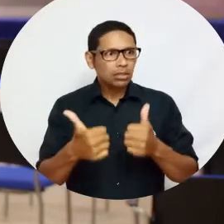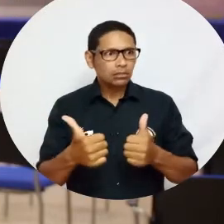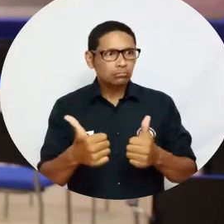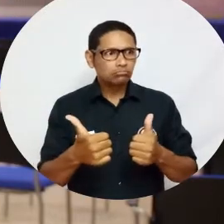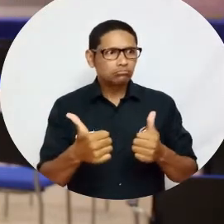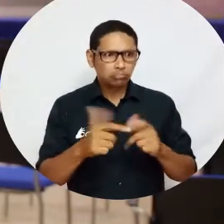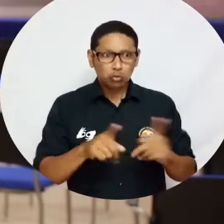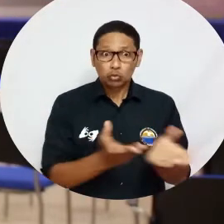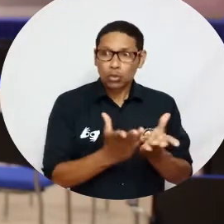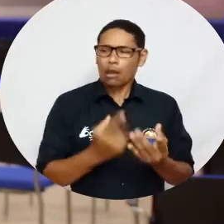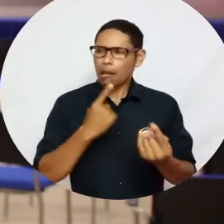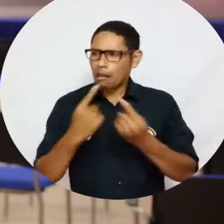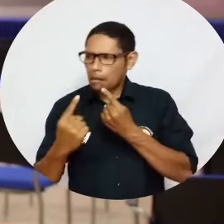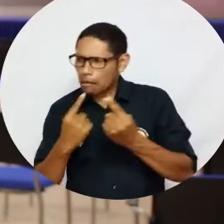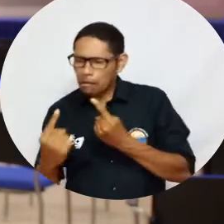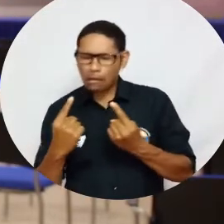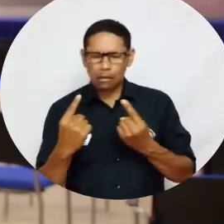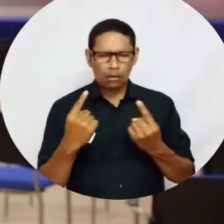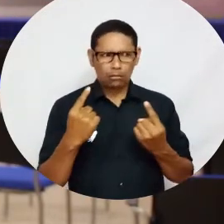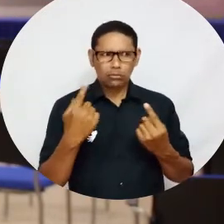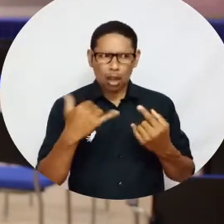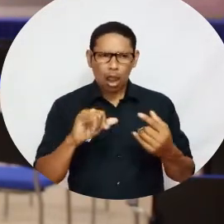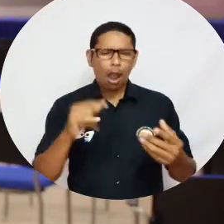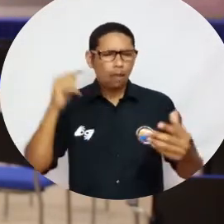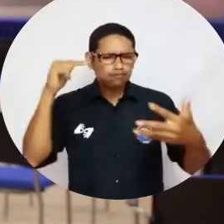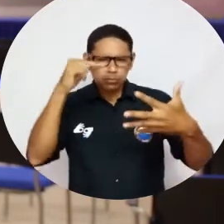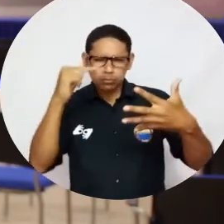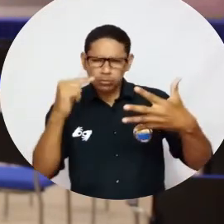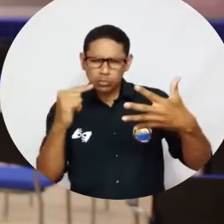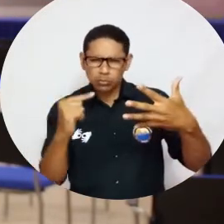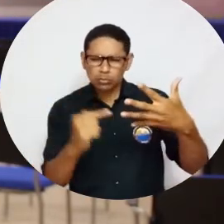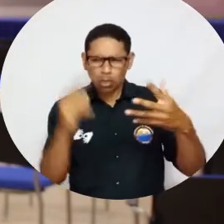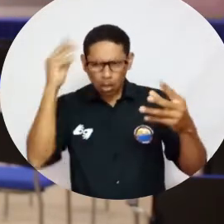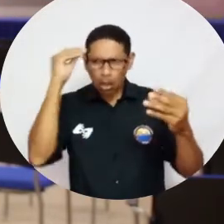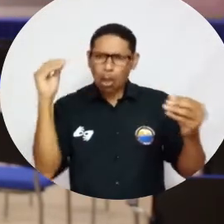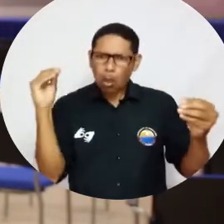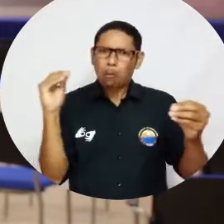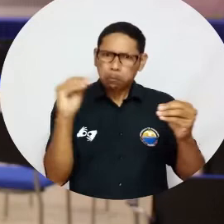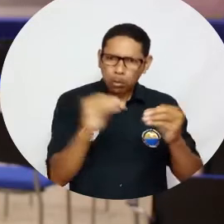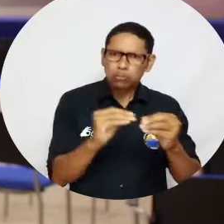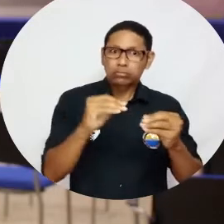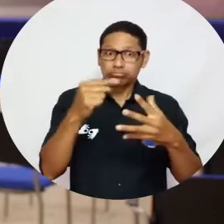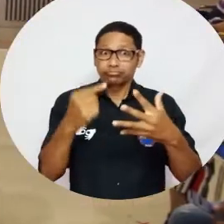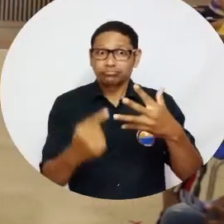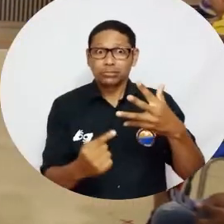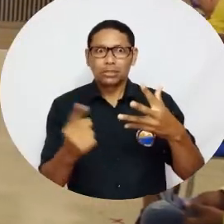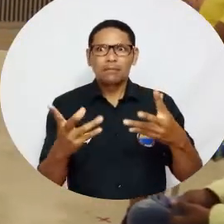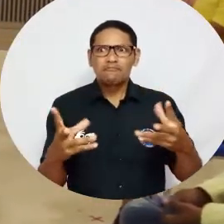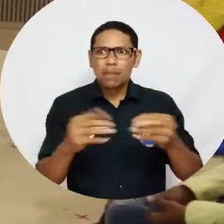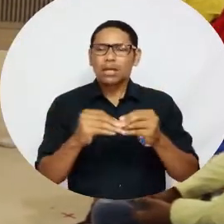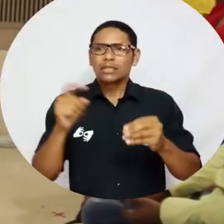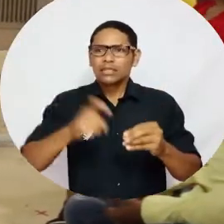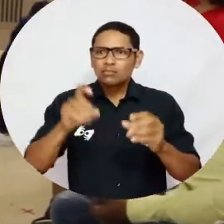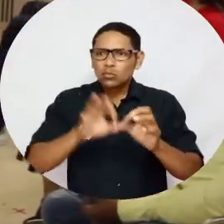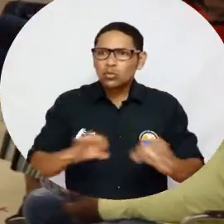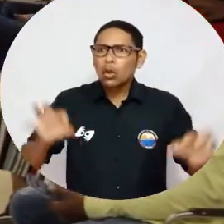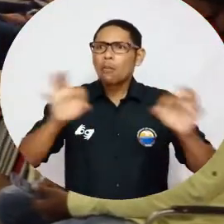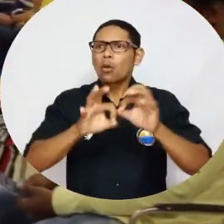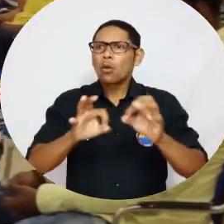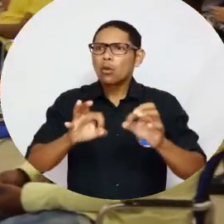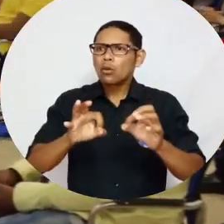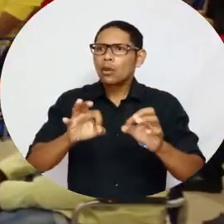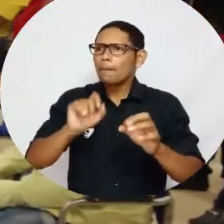estudiantes hemos dialogado, hemos llegado a unos puntos de concertación y eso es muy valioso, muy importante. Necesitamos